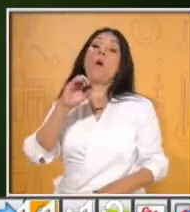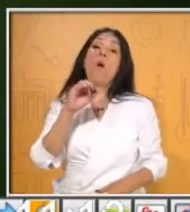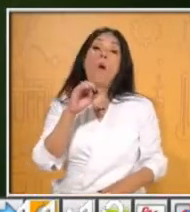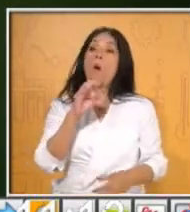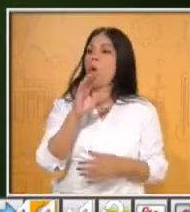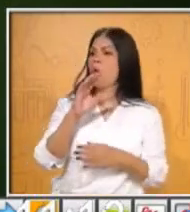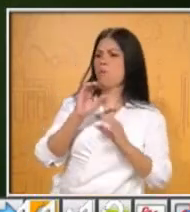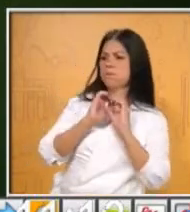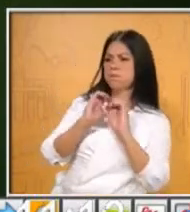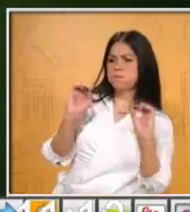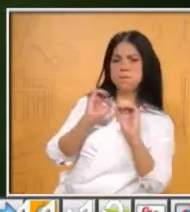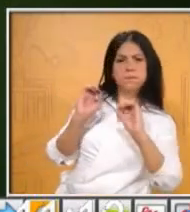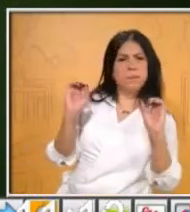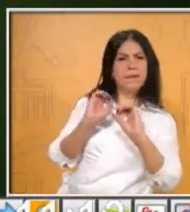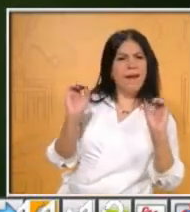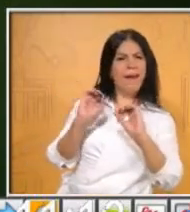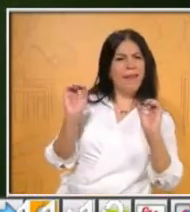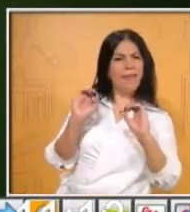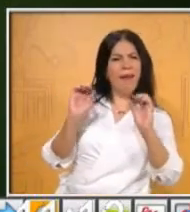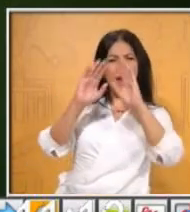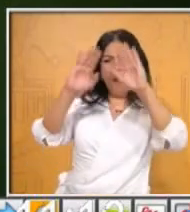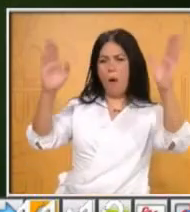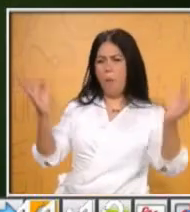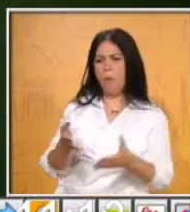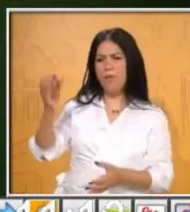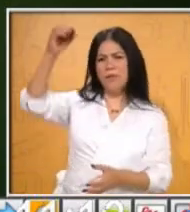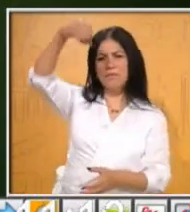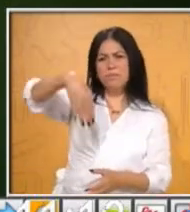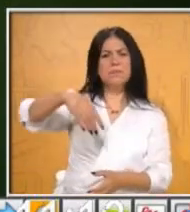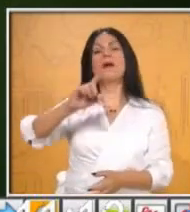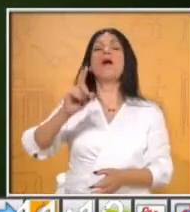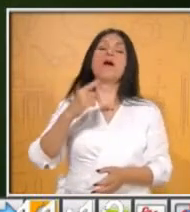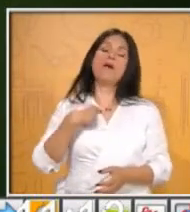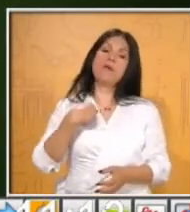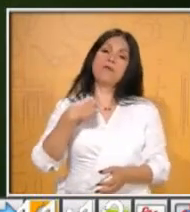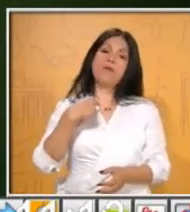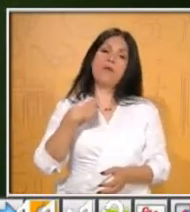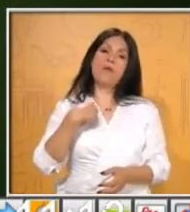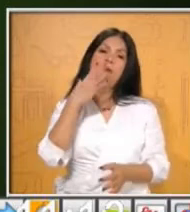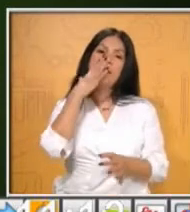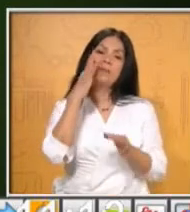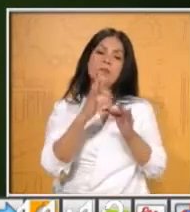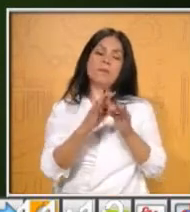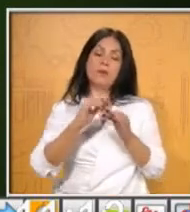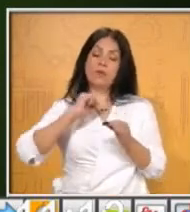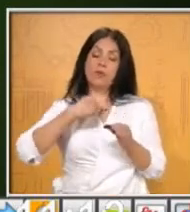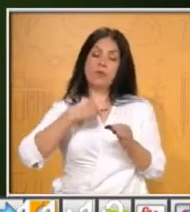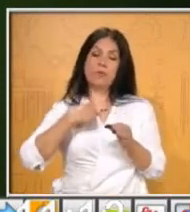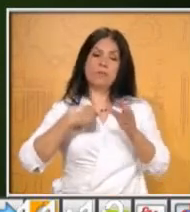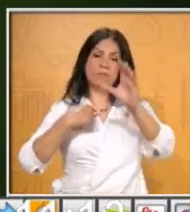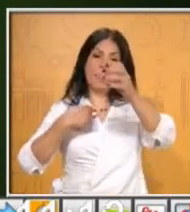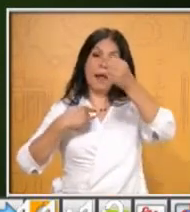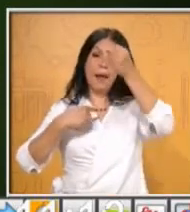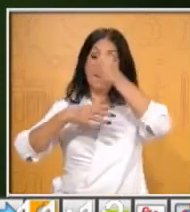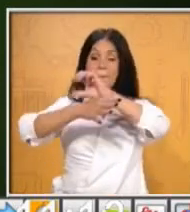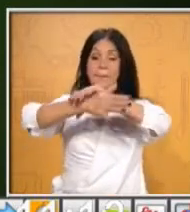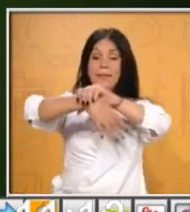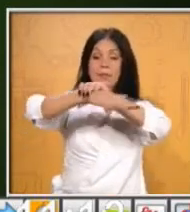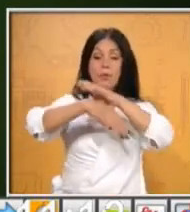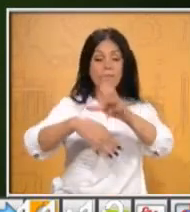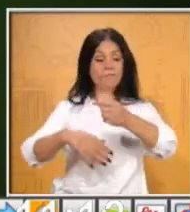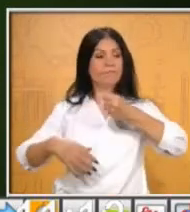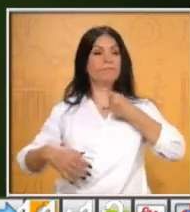contigo y hasta que encuentres un lugar en donde depositarlo, entonces ahora sí tirar la basura que se haya generado. Además,